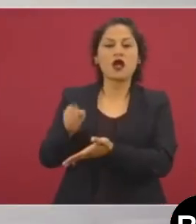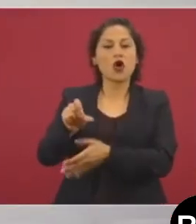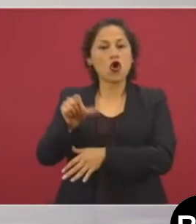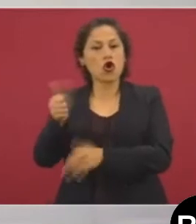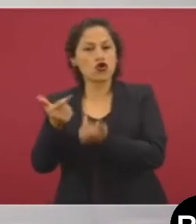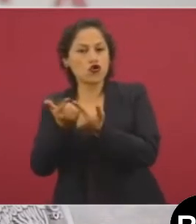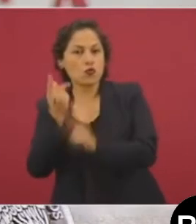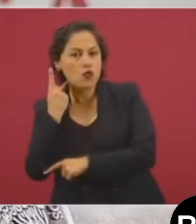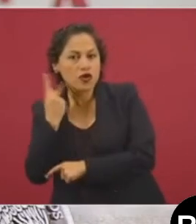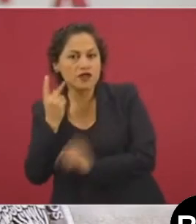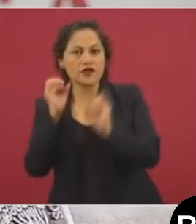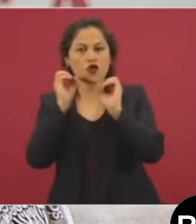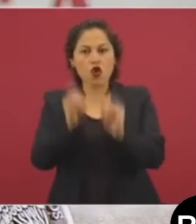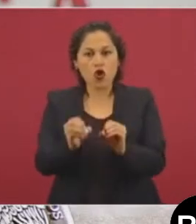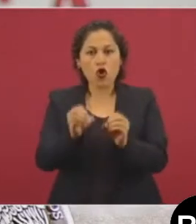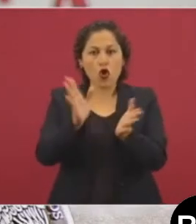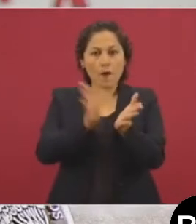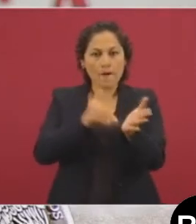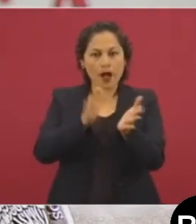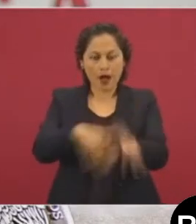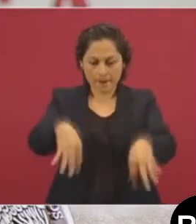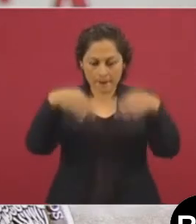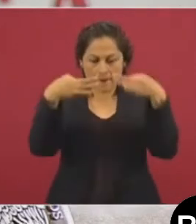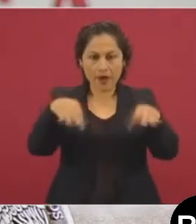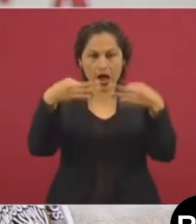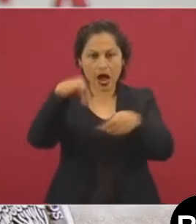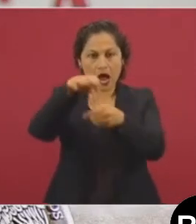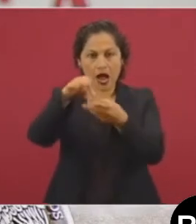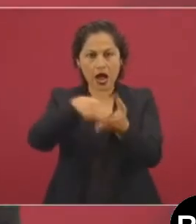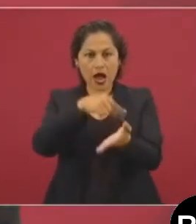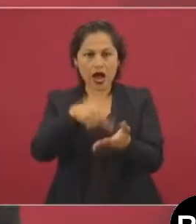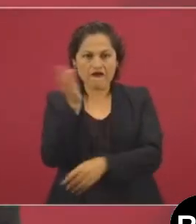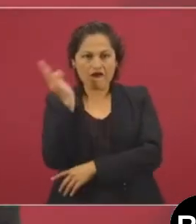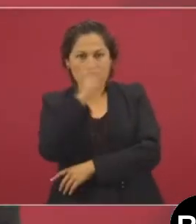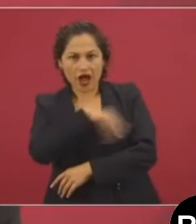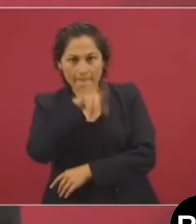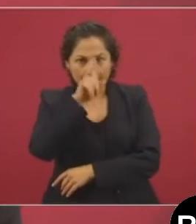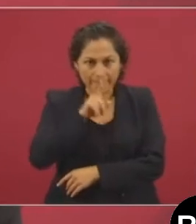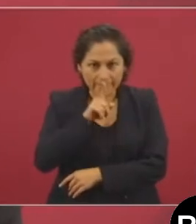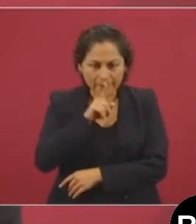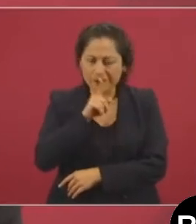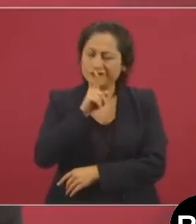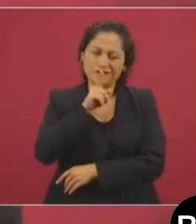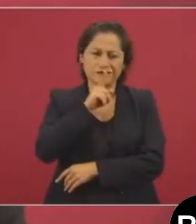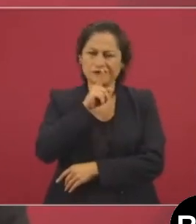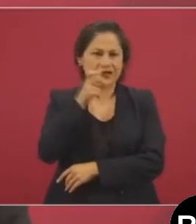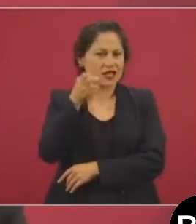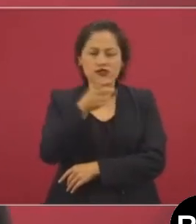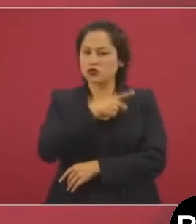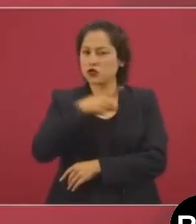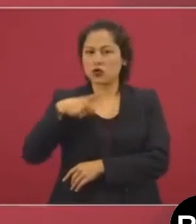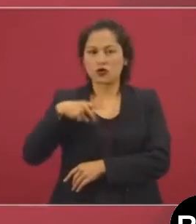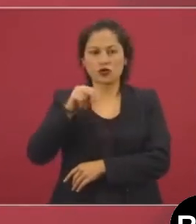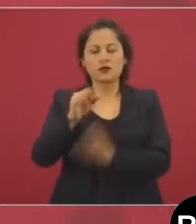que no haya fraude electoral, que se dé